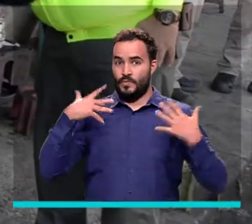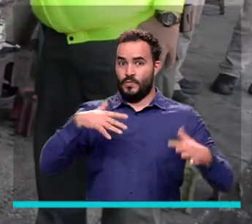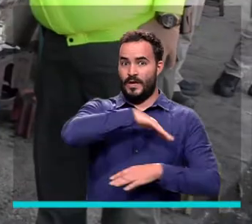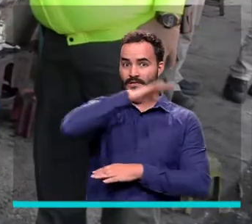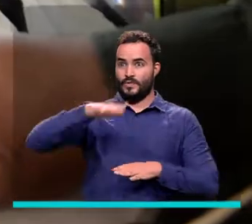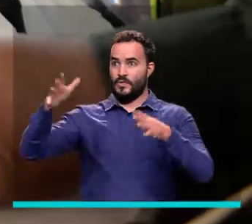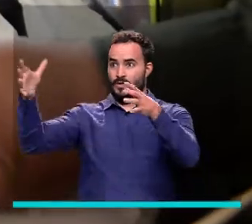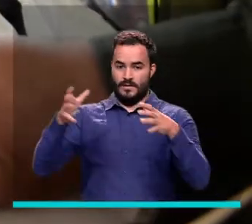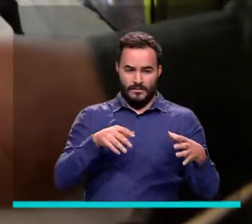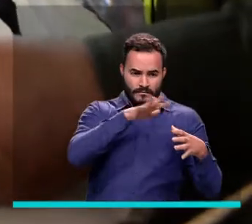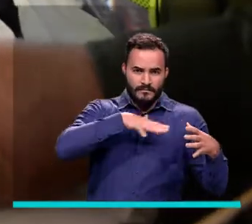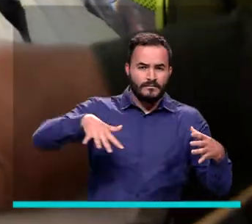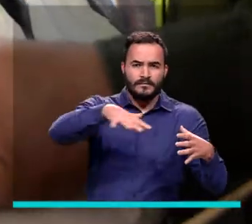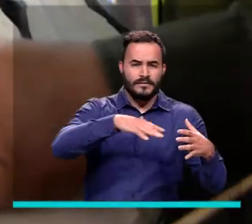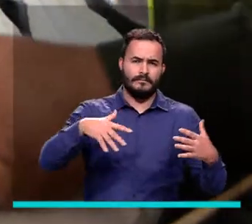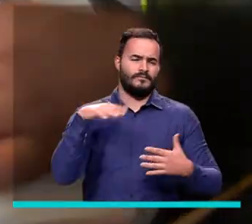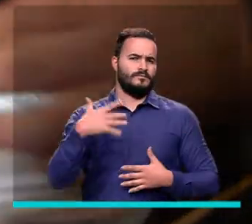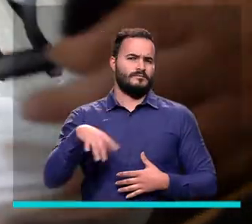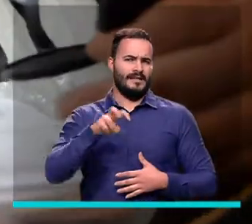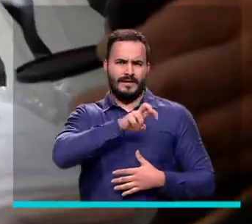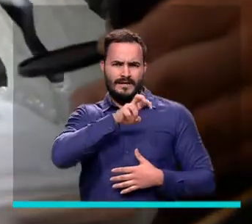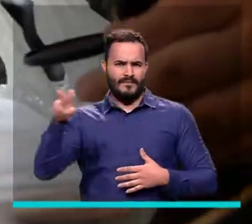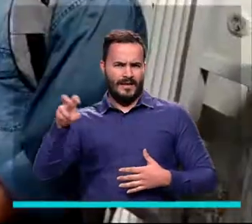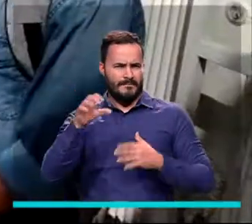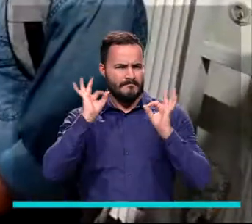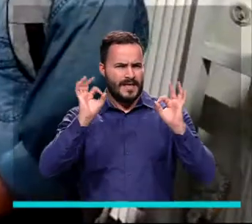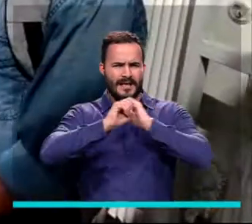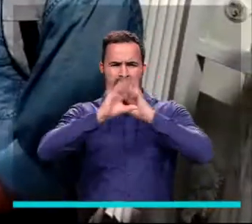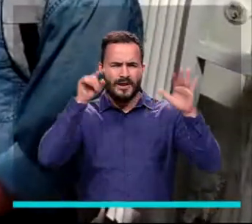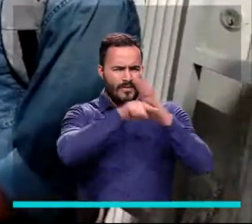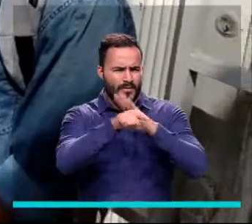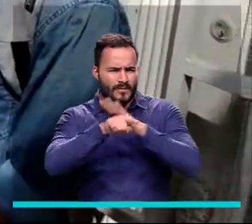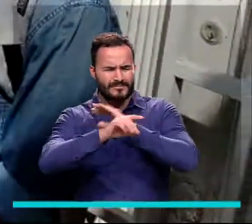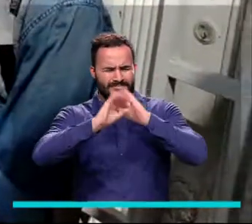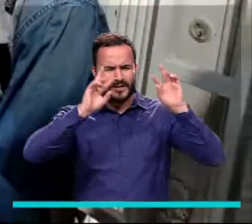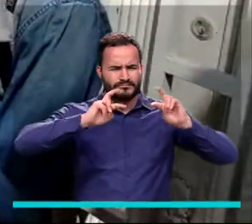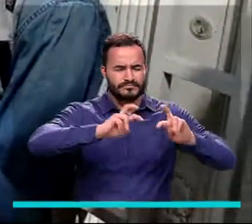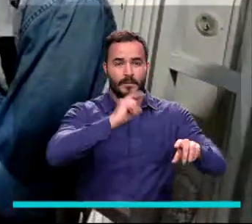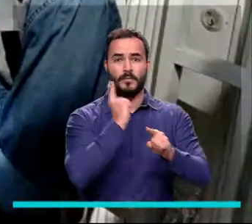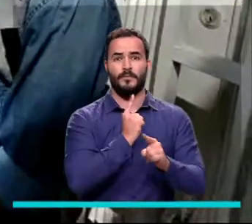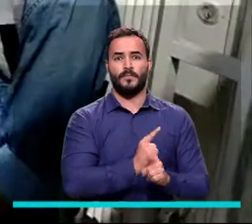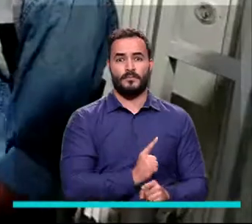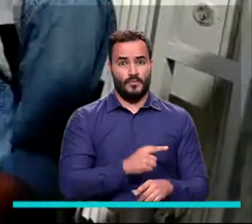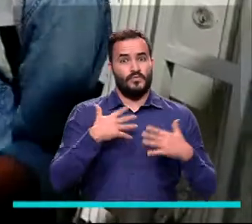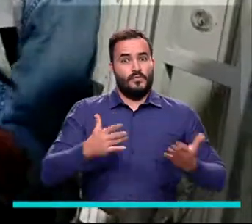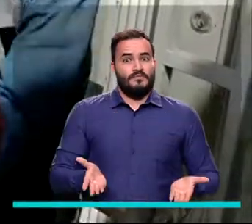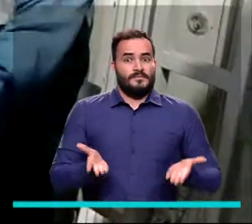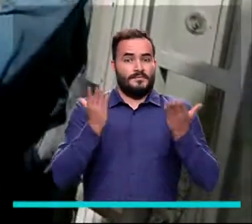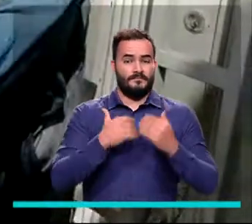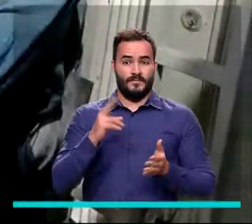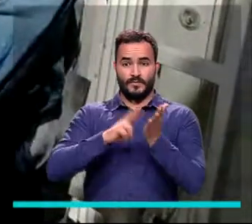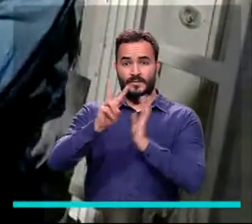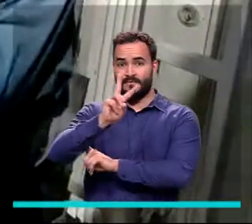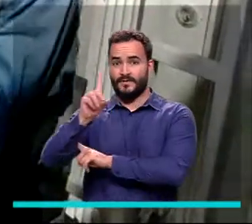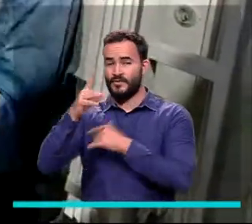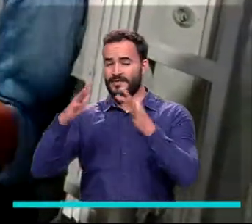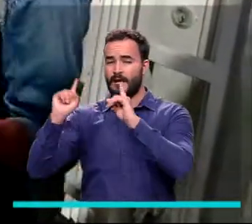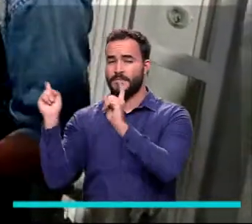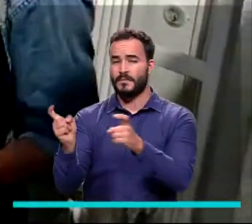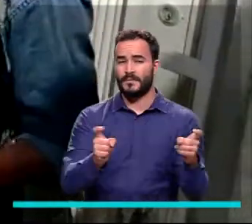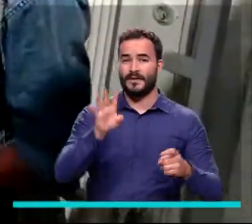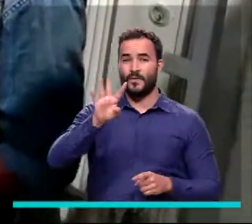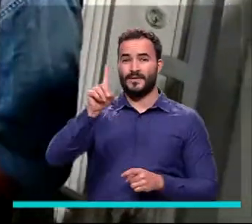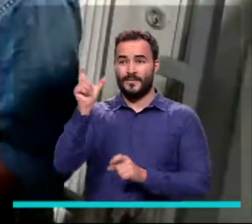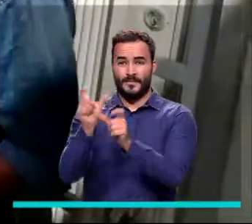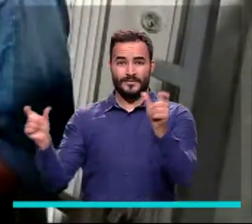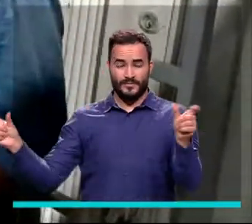capital antioqueña es la ciudad con mejor nivel de esclarecimiento de homicidios en el país. En lo que va a corrido de 2021, se ha logrado la captura